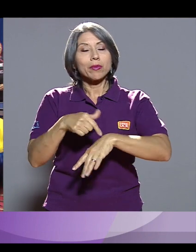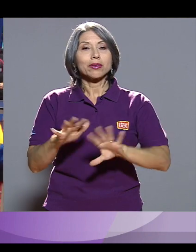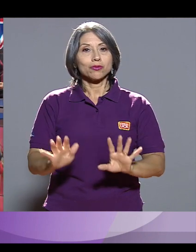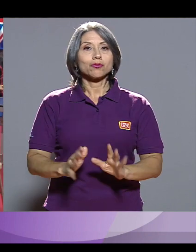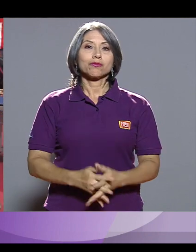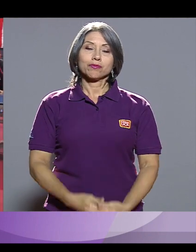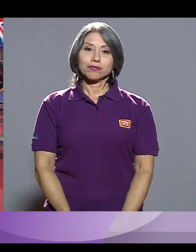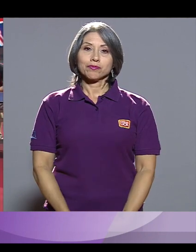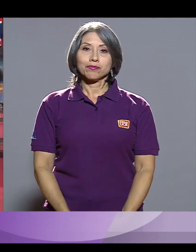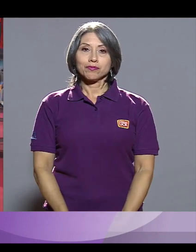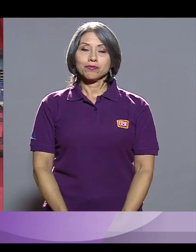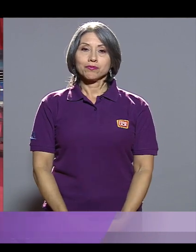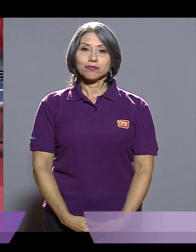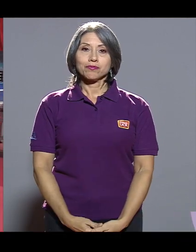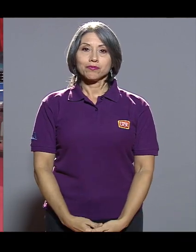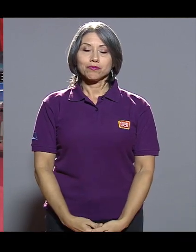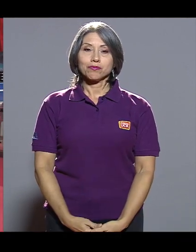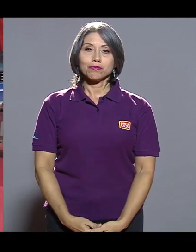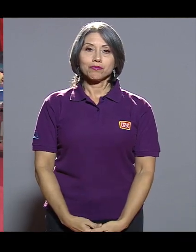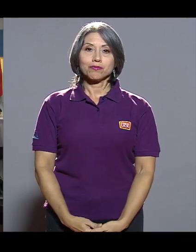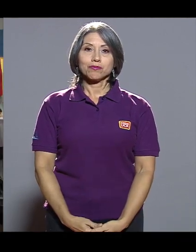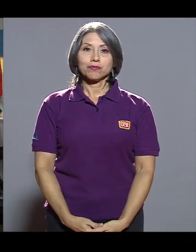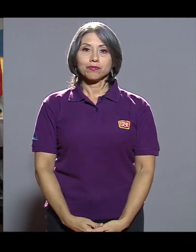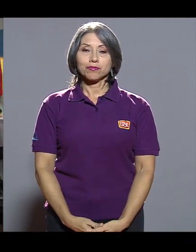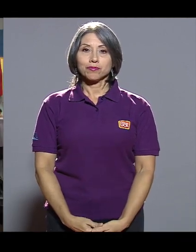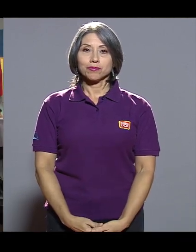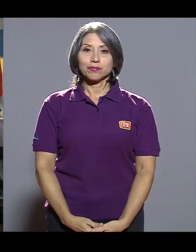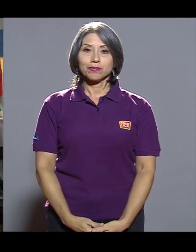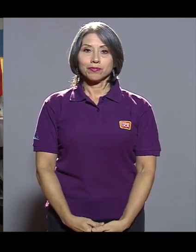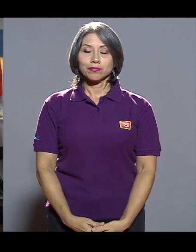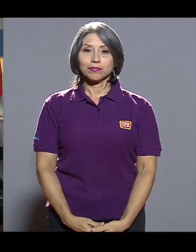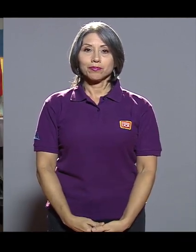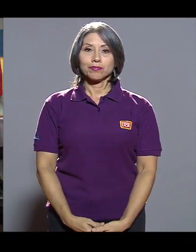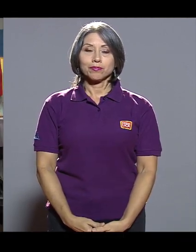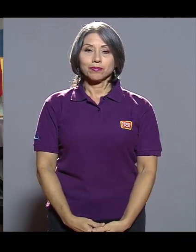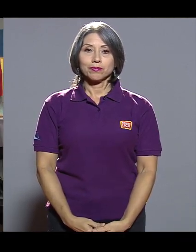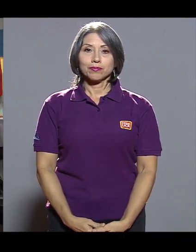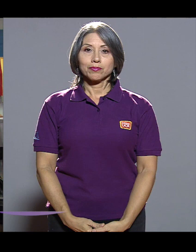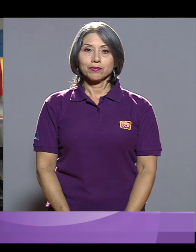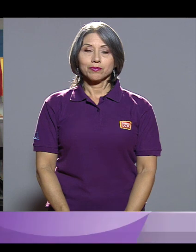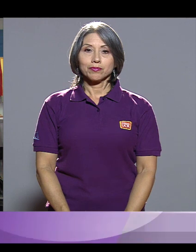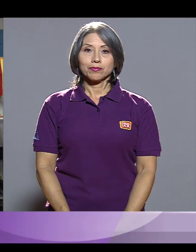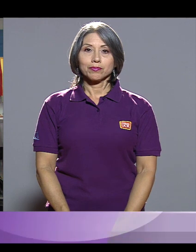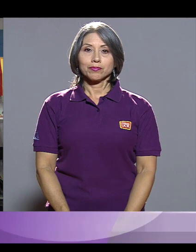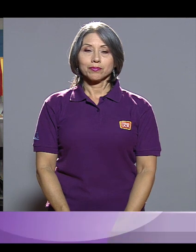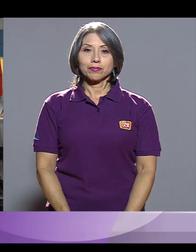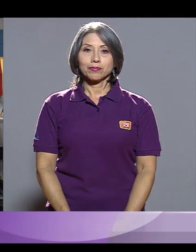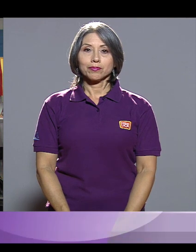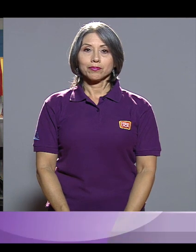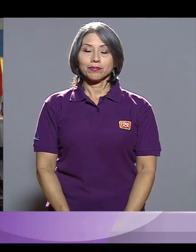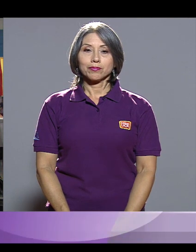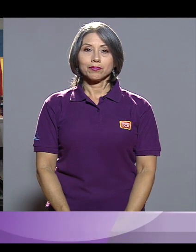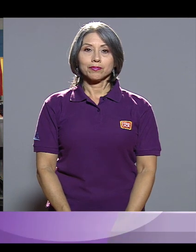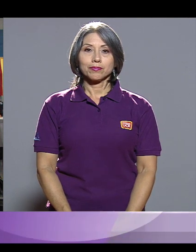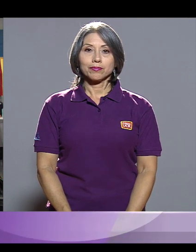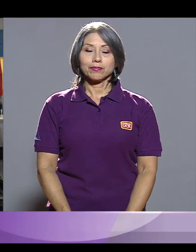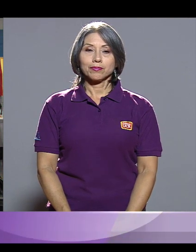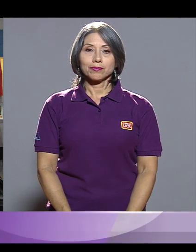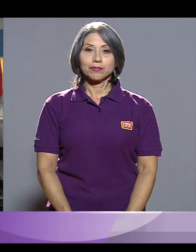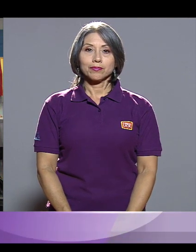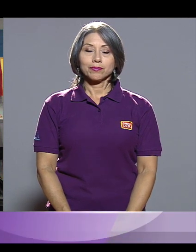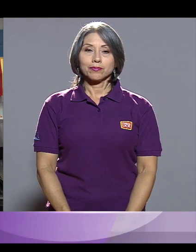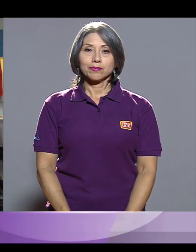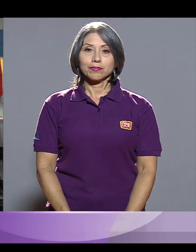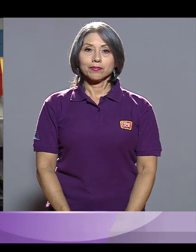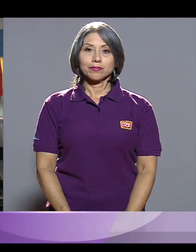Entonces, primero que ella es fundamental porque yo necesito cumprir el factor para jugar al Japón, que yo necesito jugar dos entrenadores internacionales y uno de ellos, el